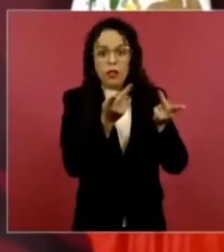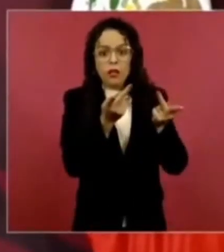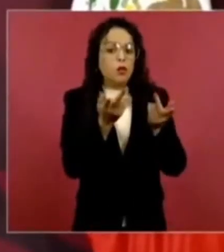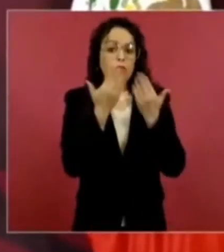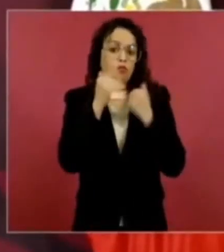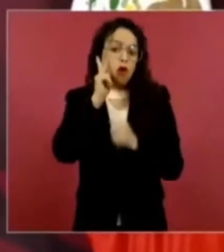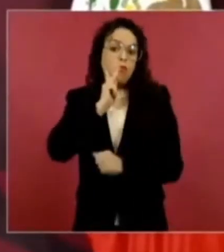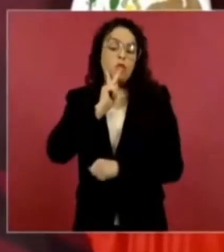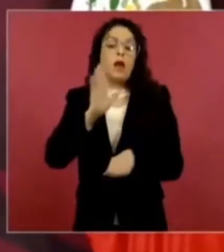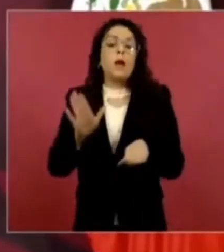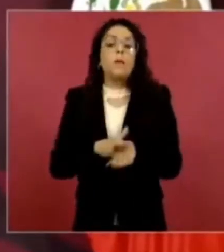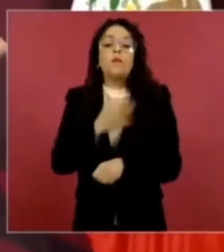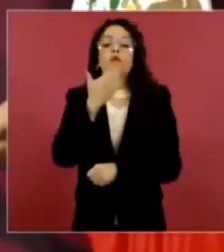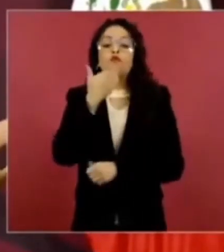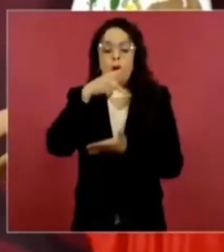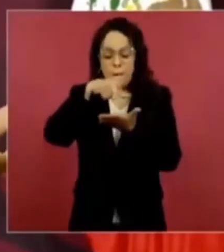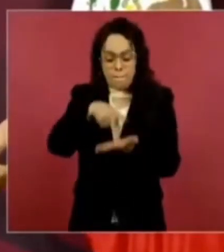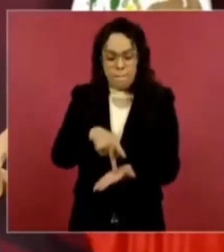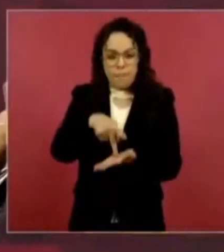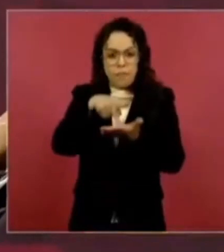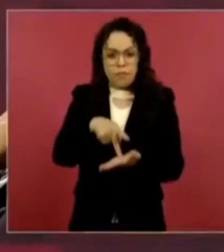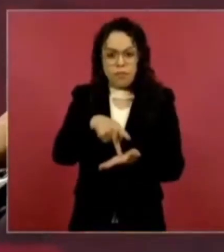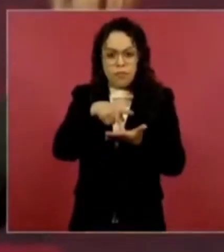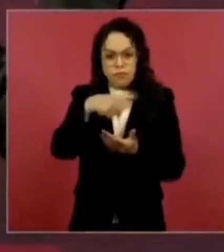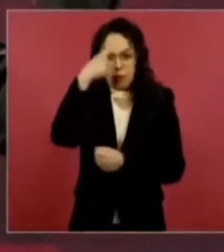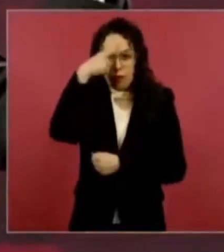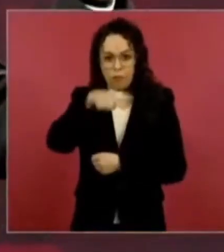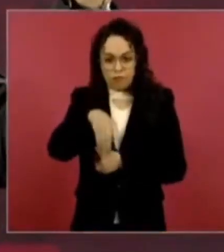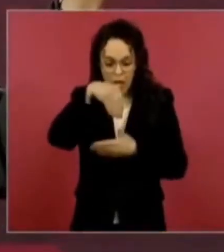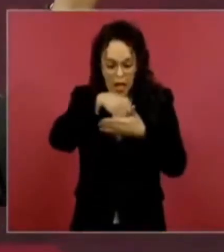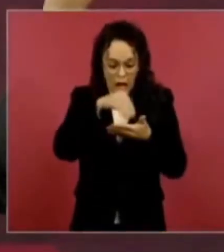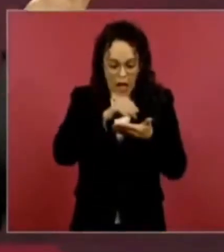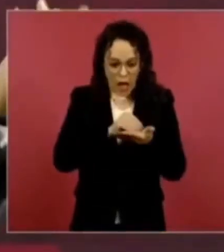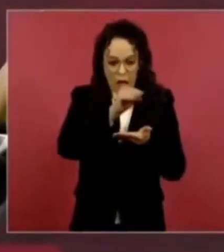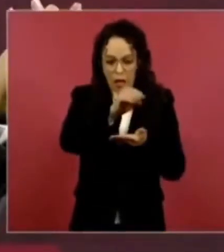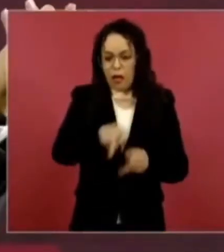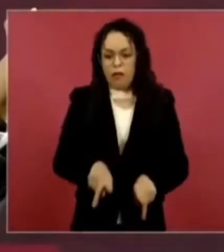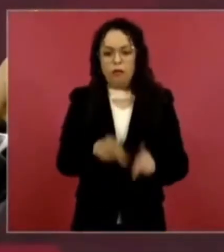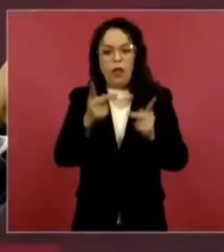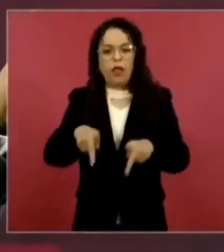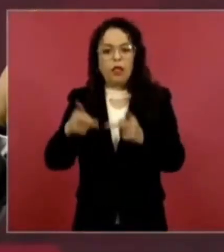Y que además las armas no pasaban de cinco.